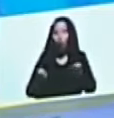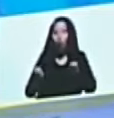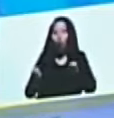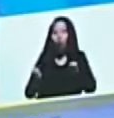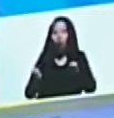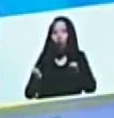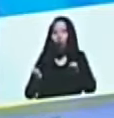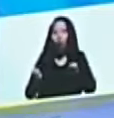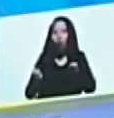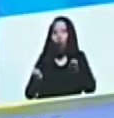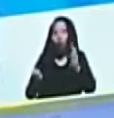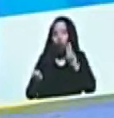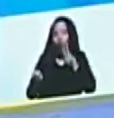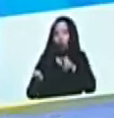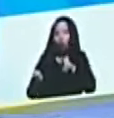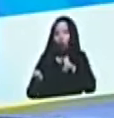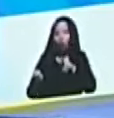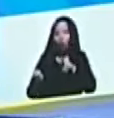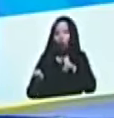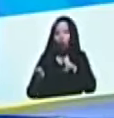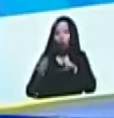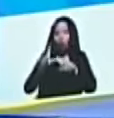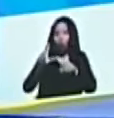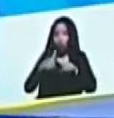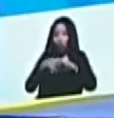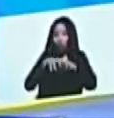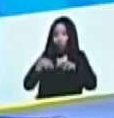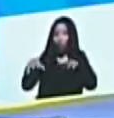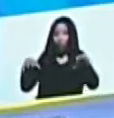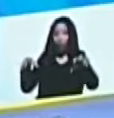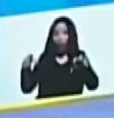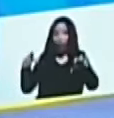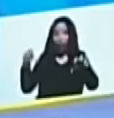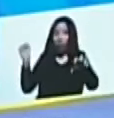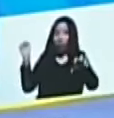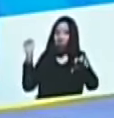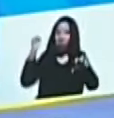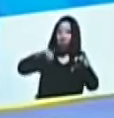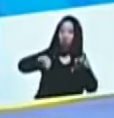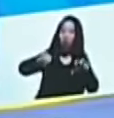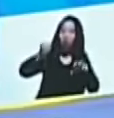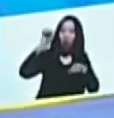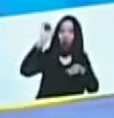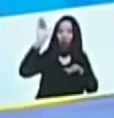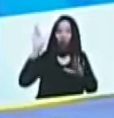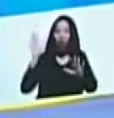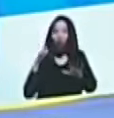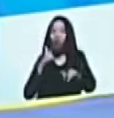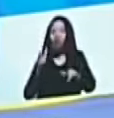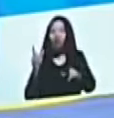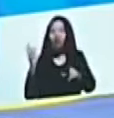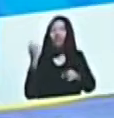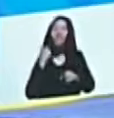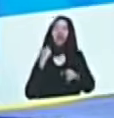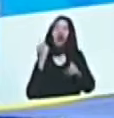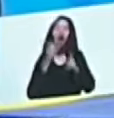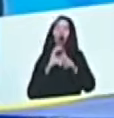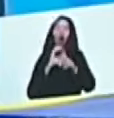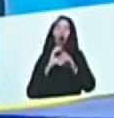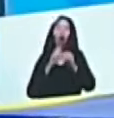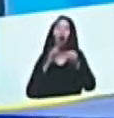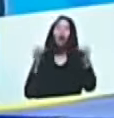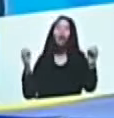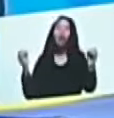divides y vencerás, dice ese viejo adagio, que